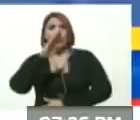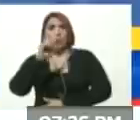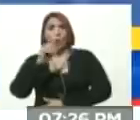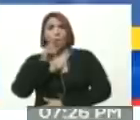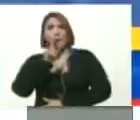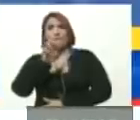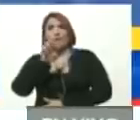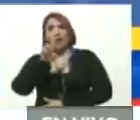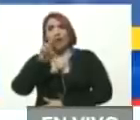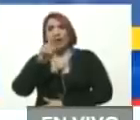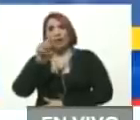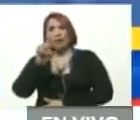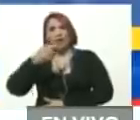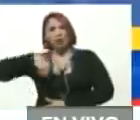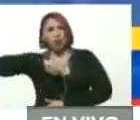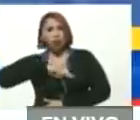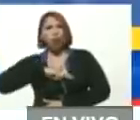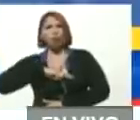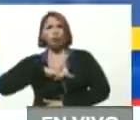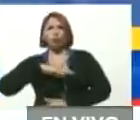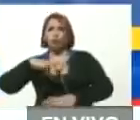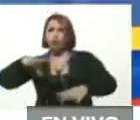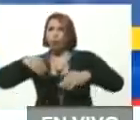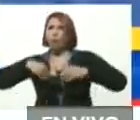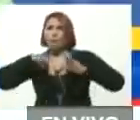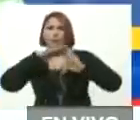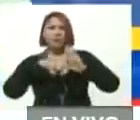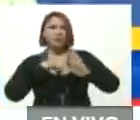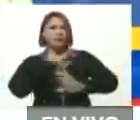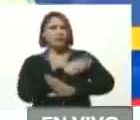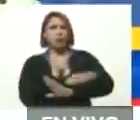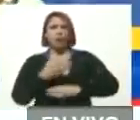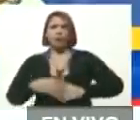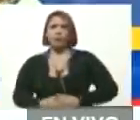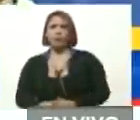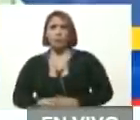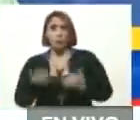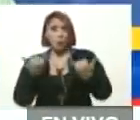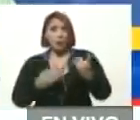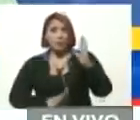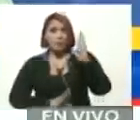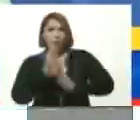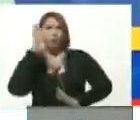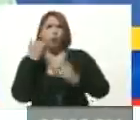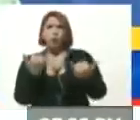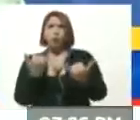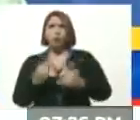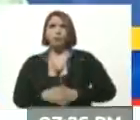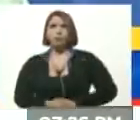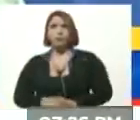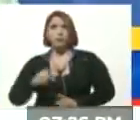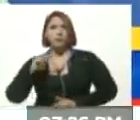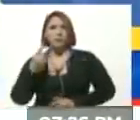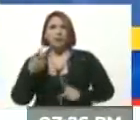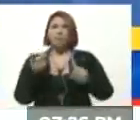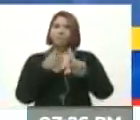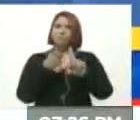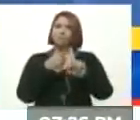a tomar medidas contundentes que están en pleno desarrollo ahora. La primera fue